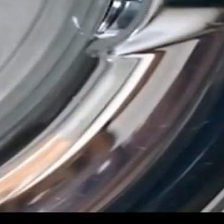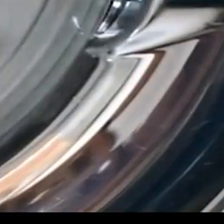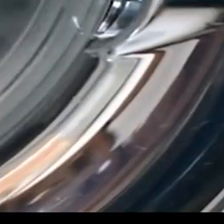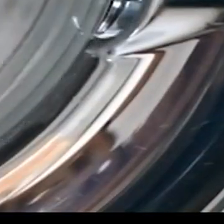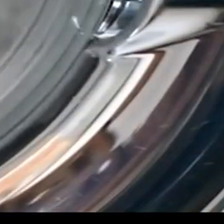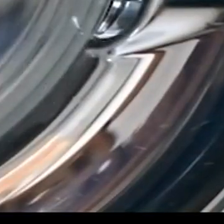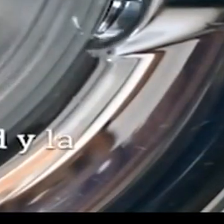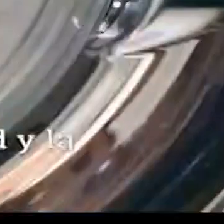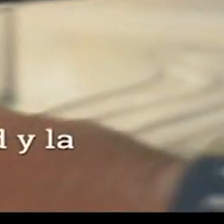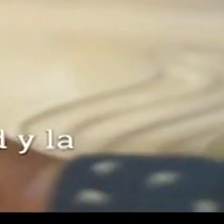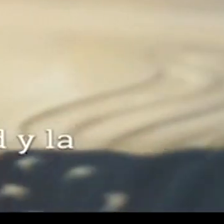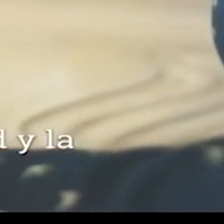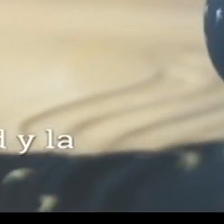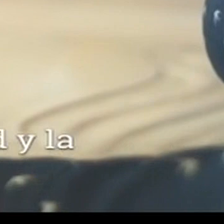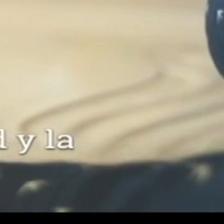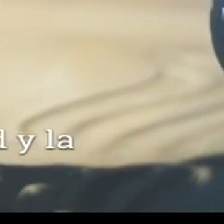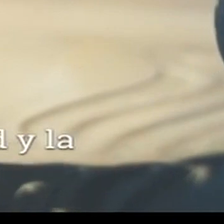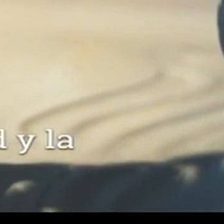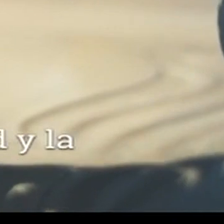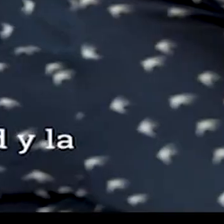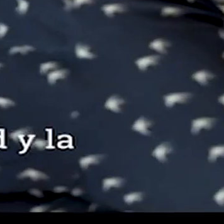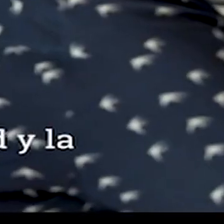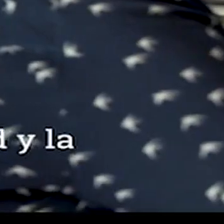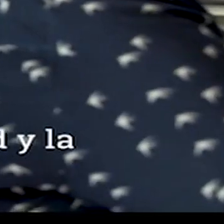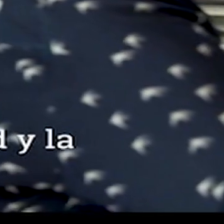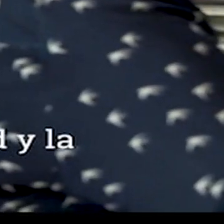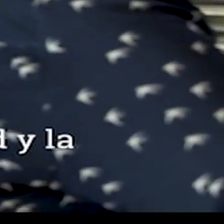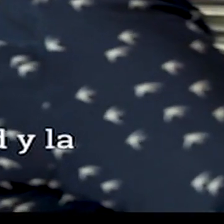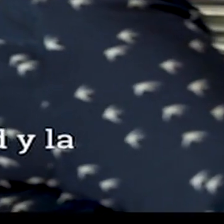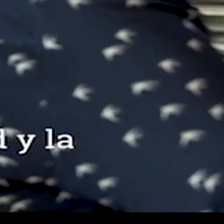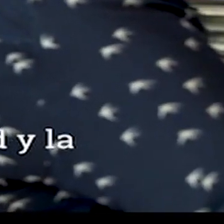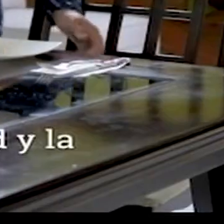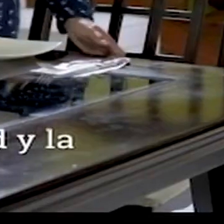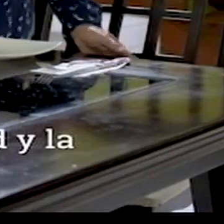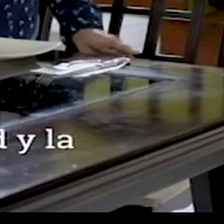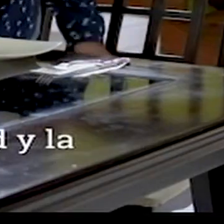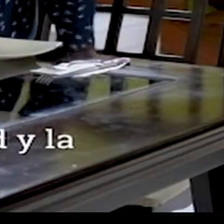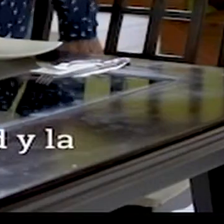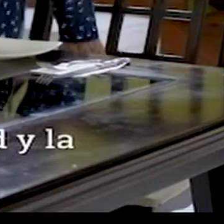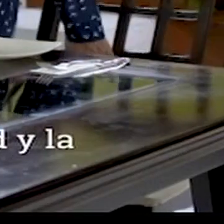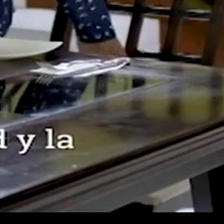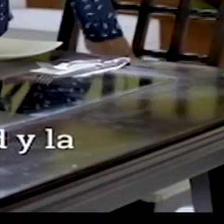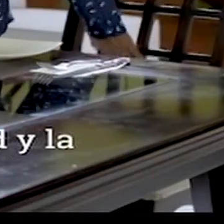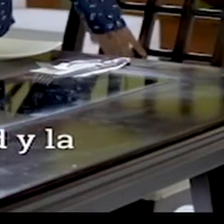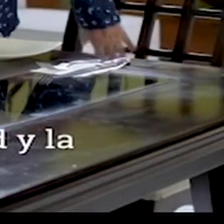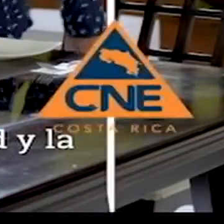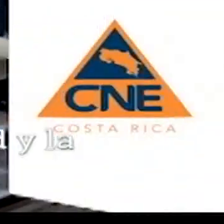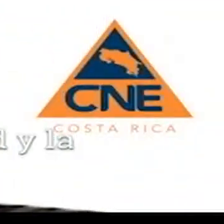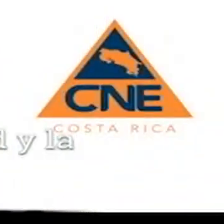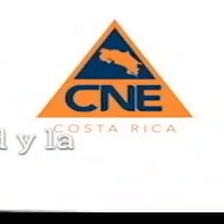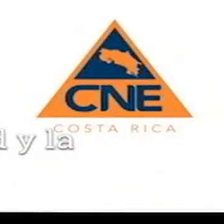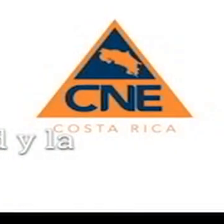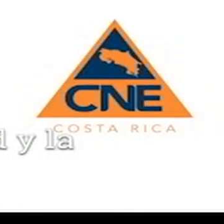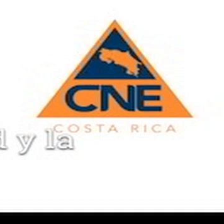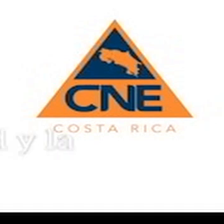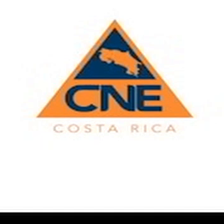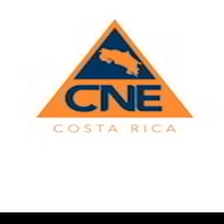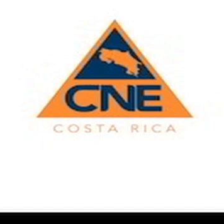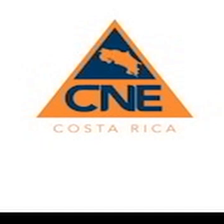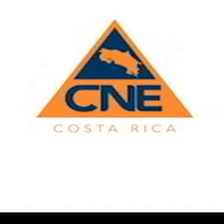personas. Con su pago puntual, aseguramos el servicio, su salud y la protección ante el COVID-19.